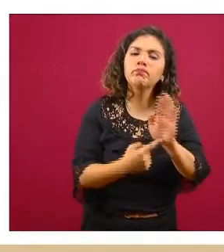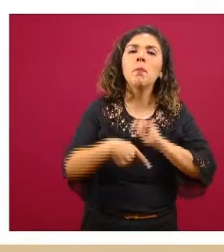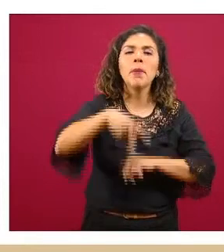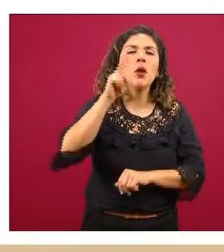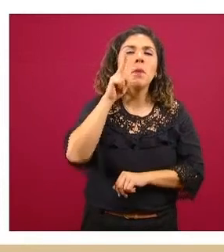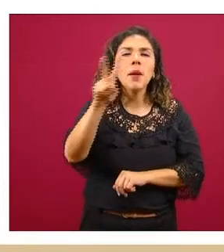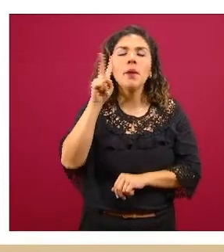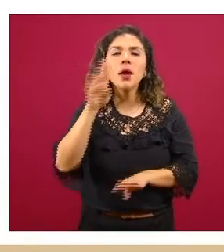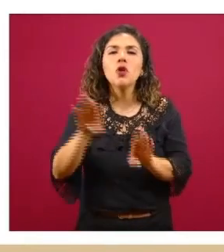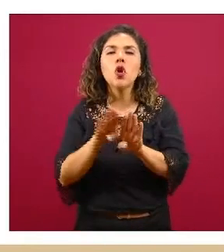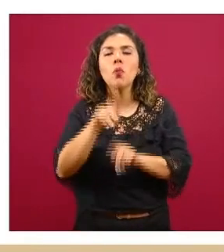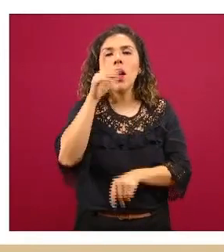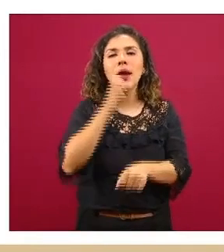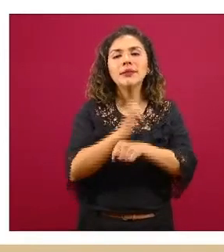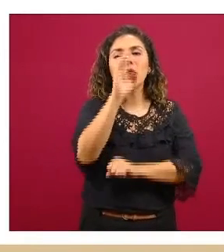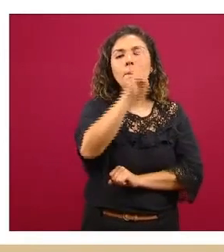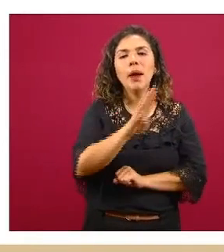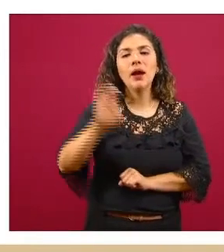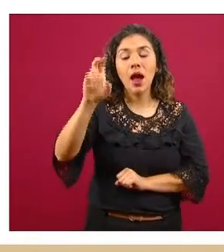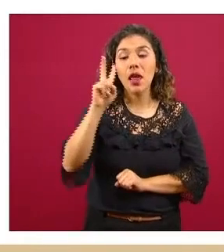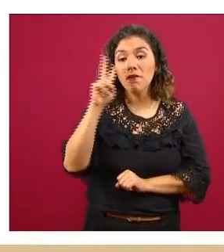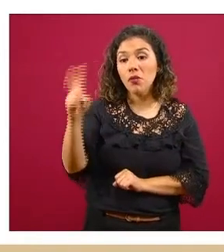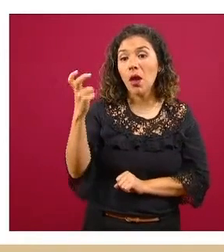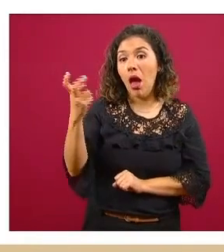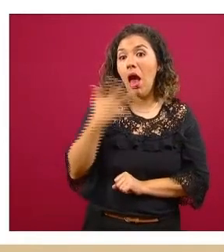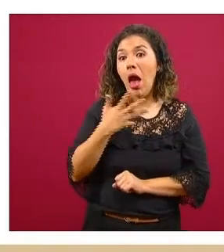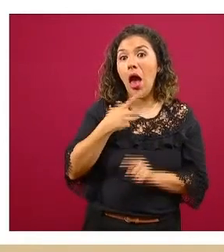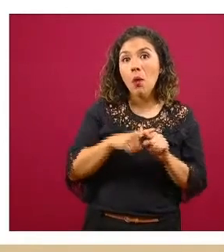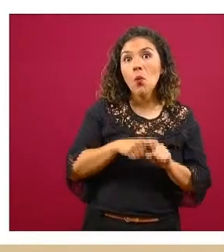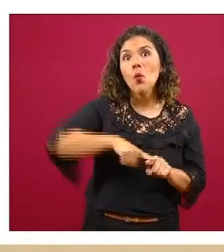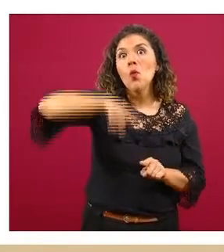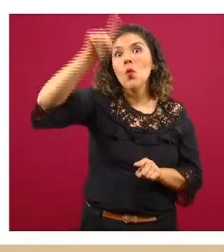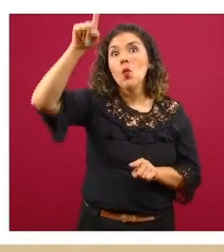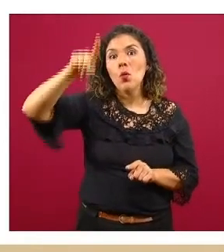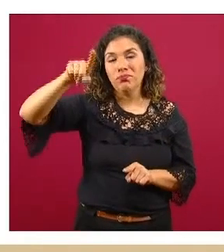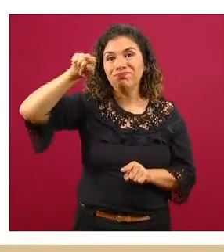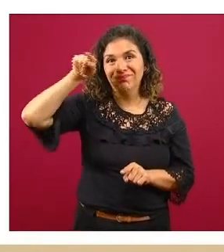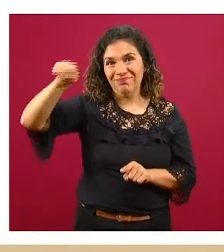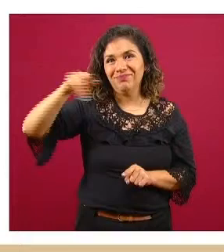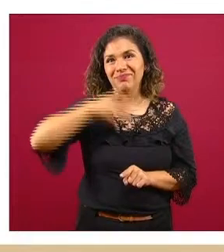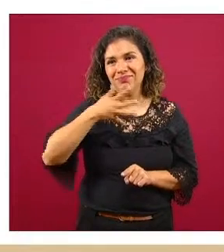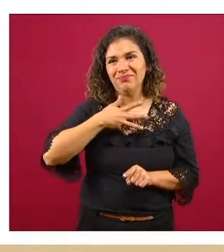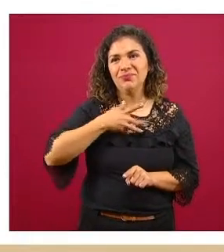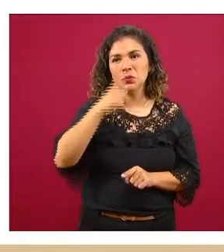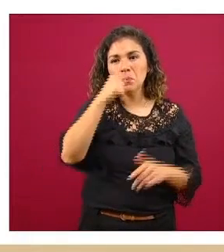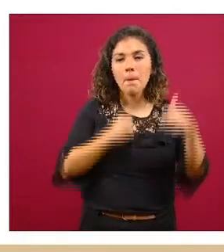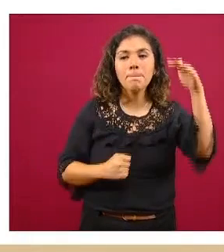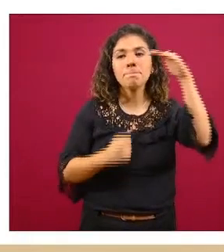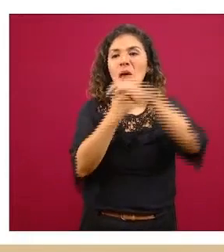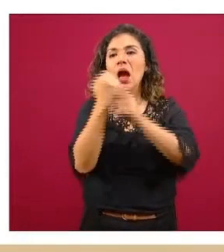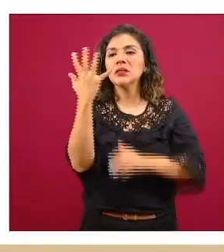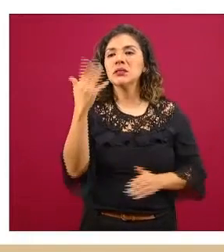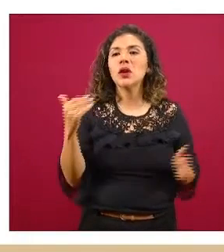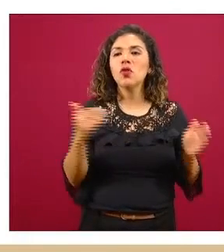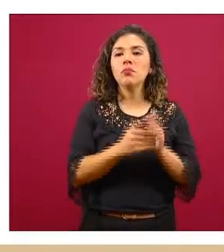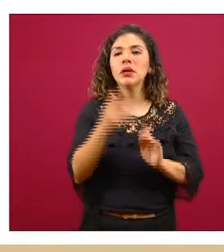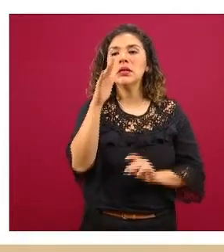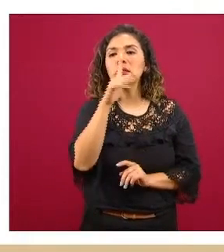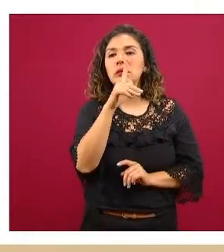varios estados este es Baja California donde se ve el gran pico y en Baja California por ejemplo tuvimos un exceso de 5